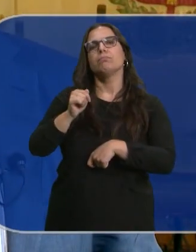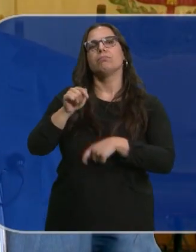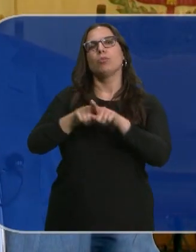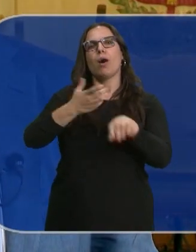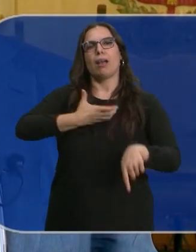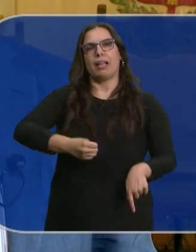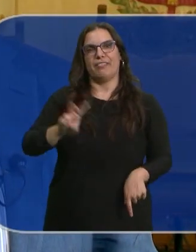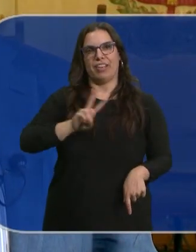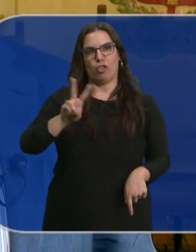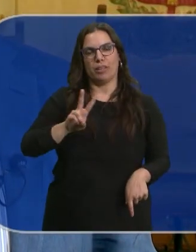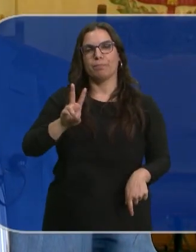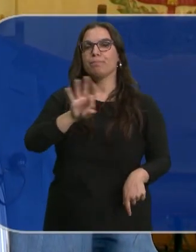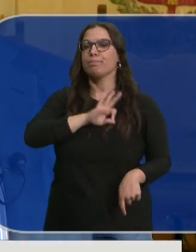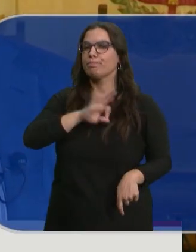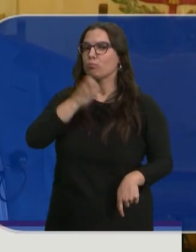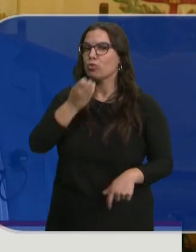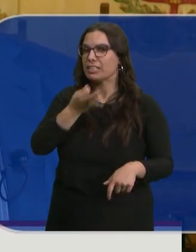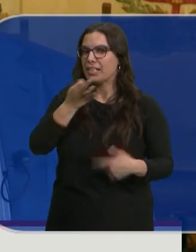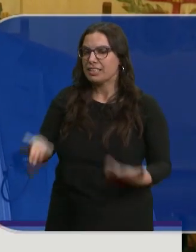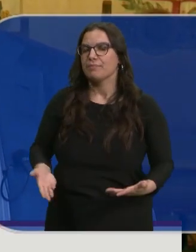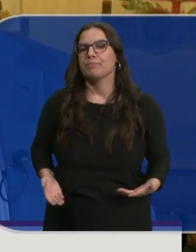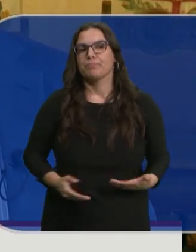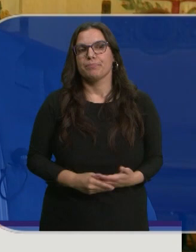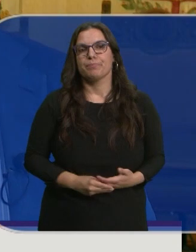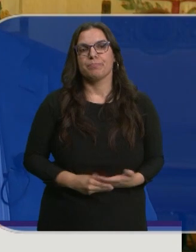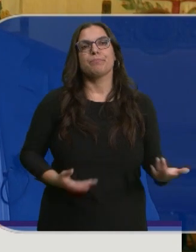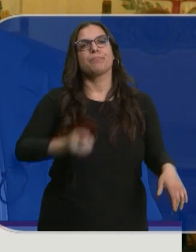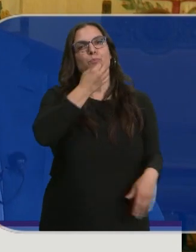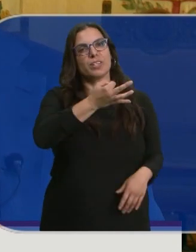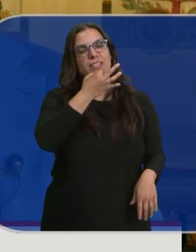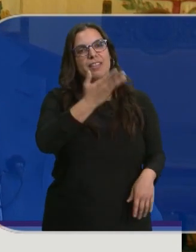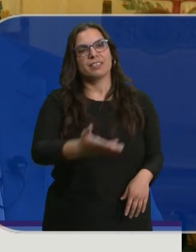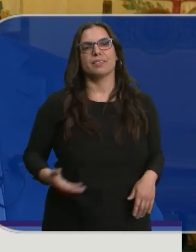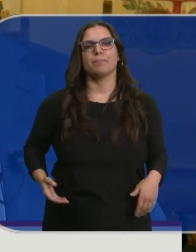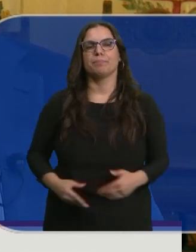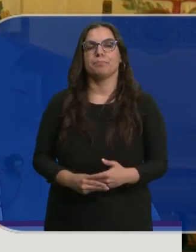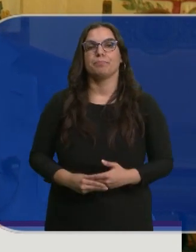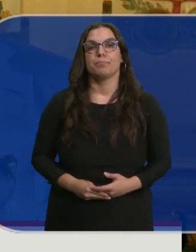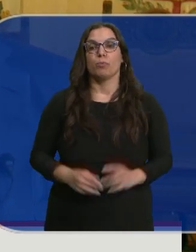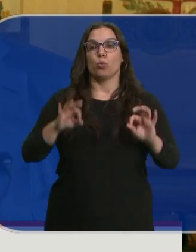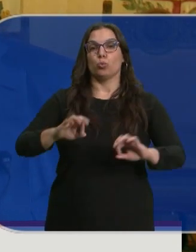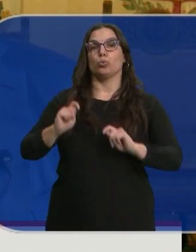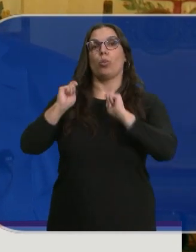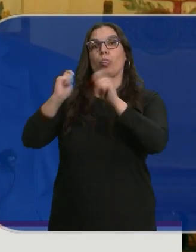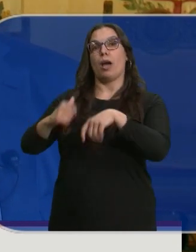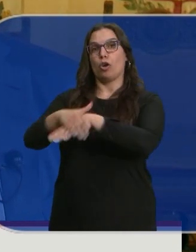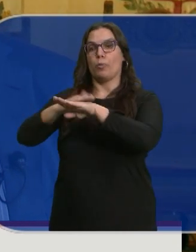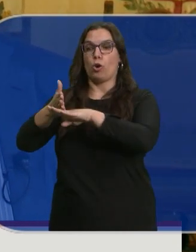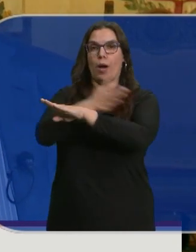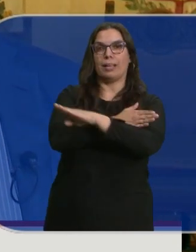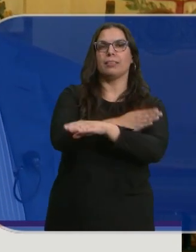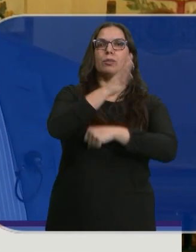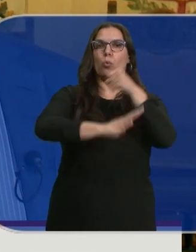consistorio de Valladolid. Señor Carnero, buenas tardes. Muy buenas tardes. Llega al gobierno después de dos legislaturas